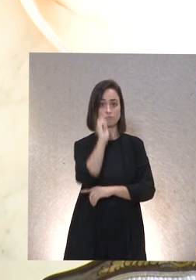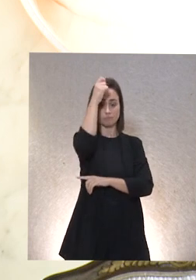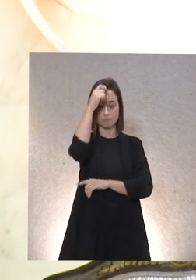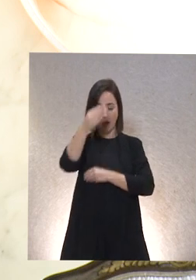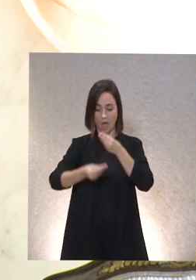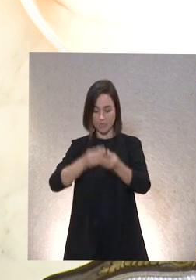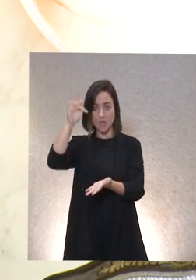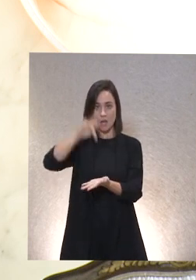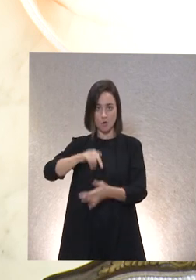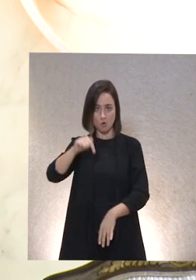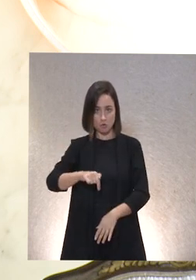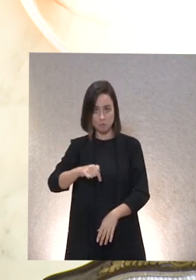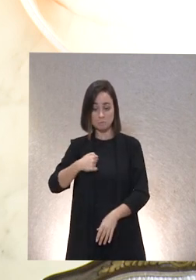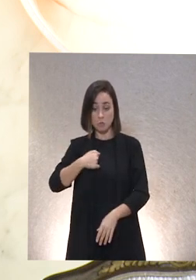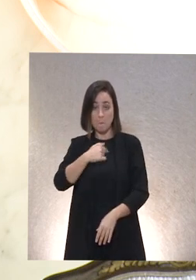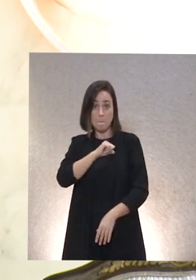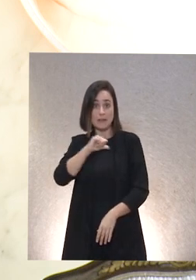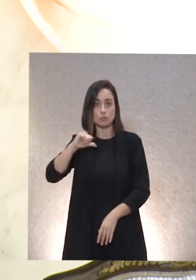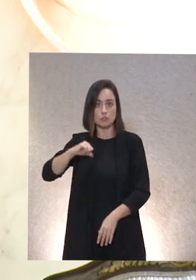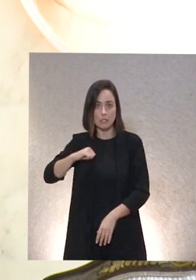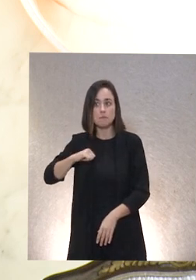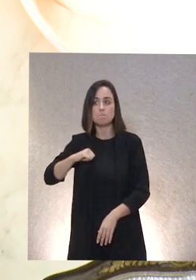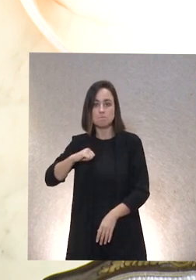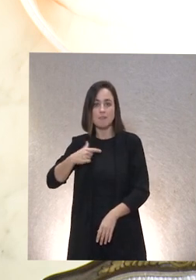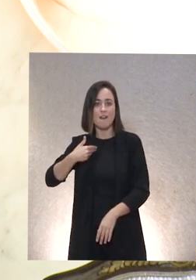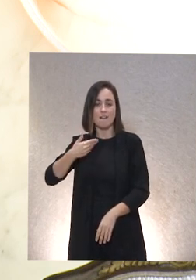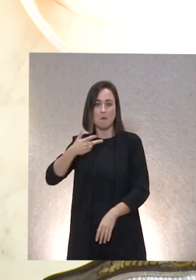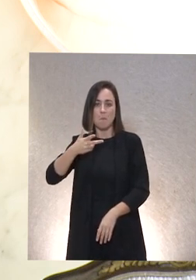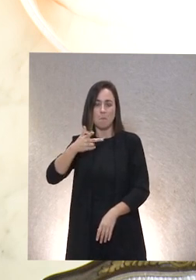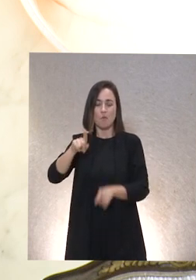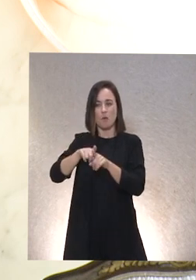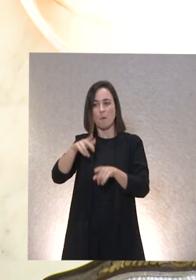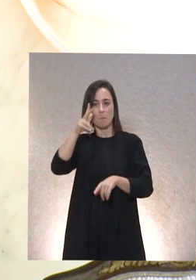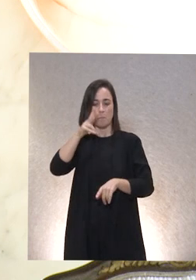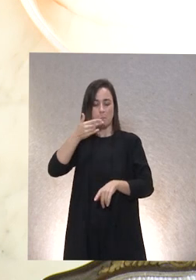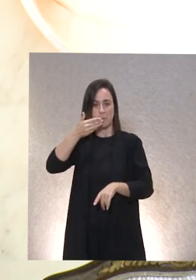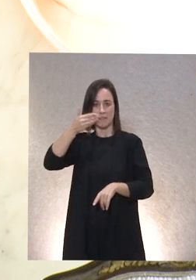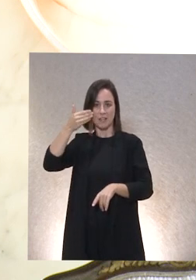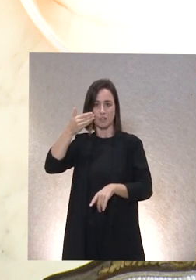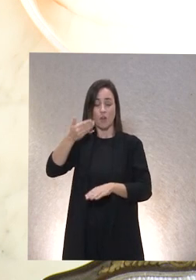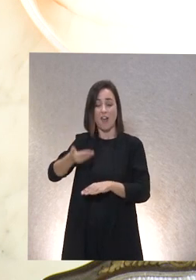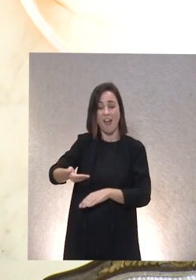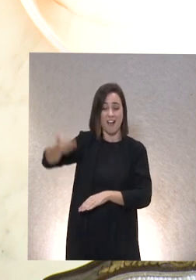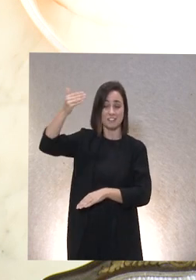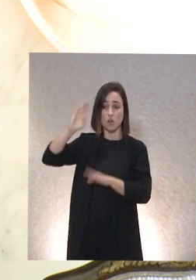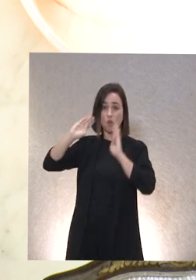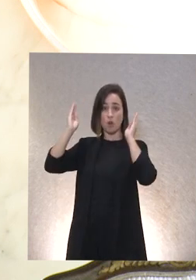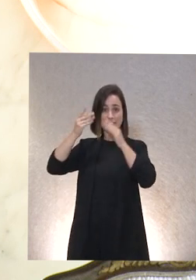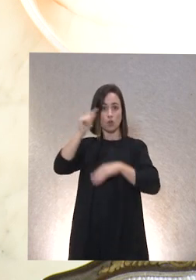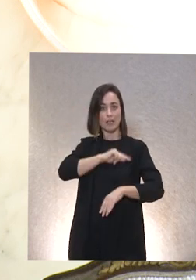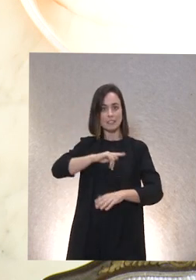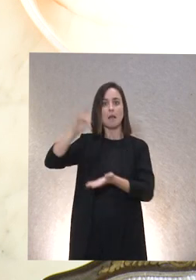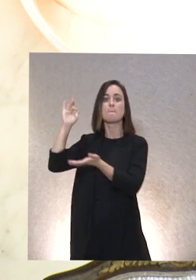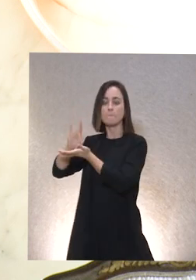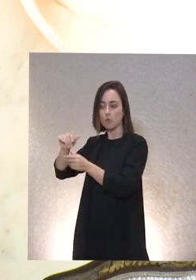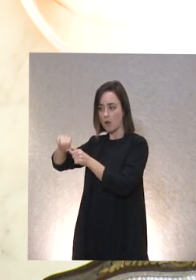yo a nivel personal lo que sí quería decir es que tuve el privilegio de estar en el anterior congreso de ética lo disfruté